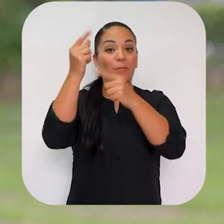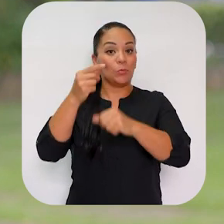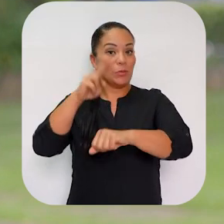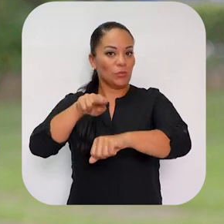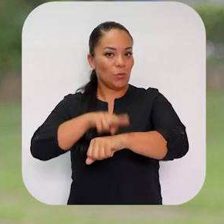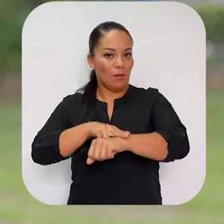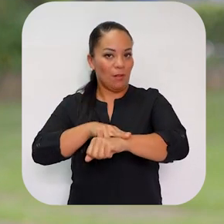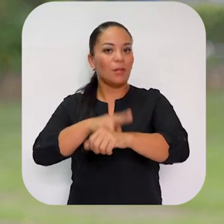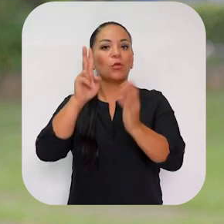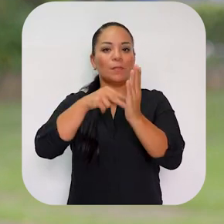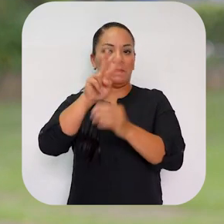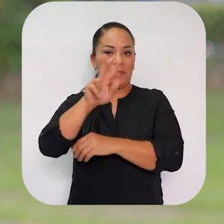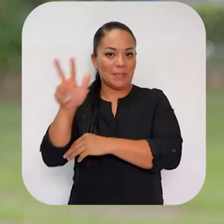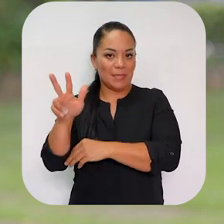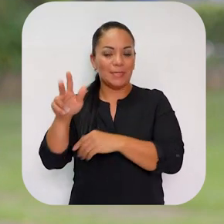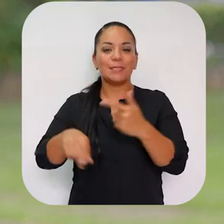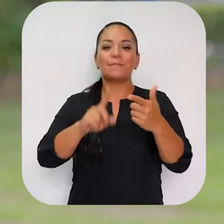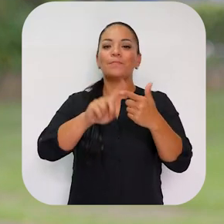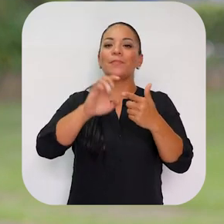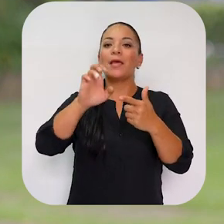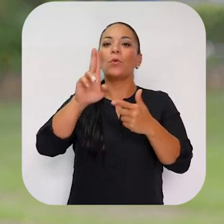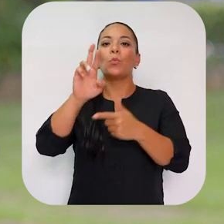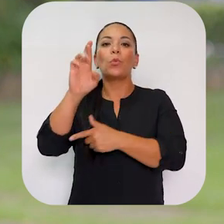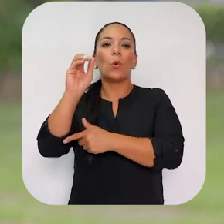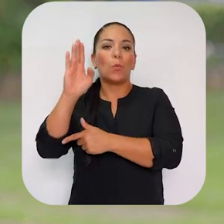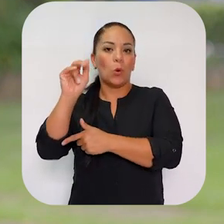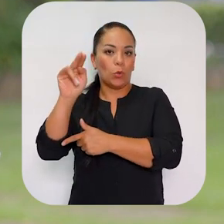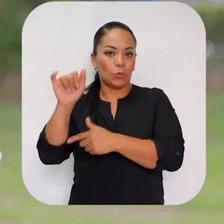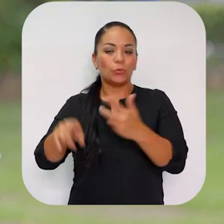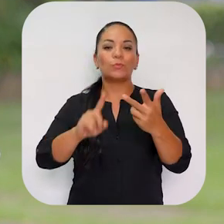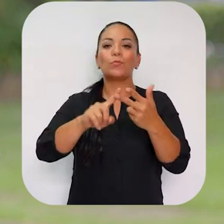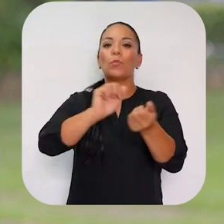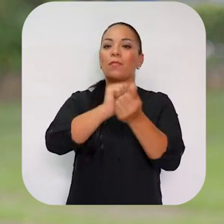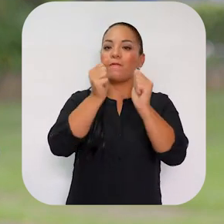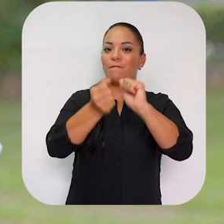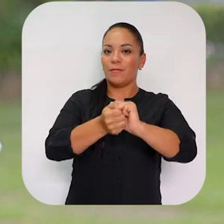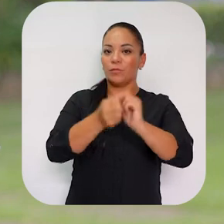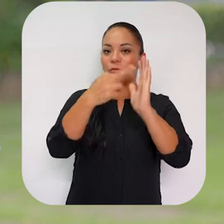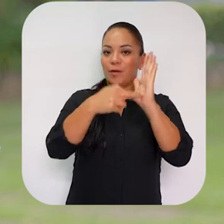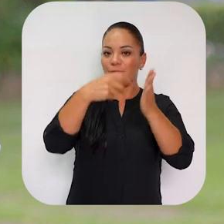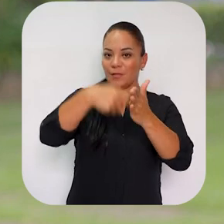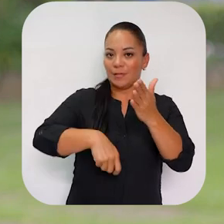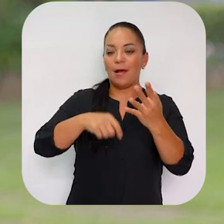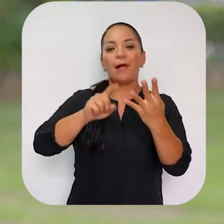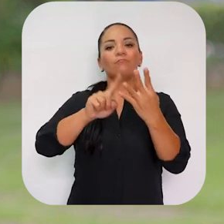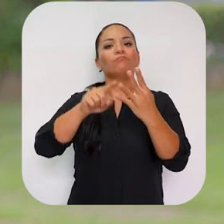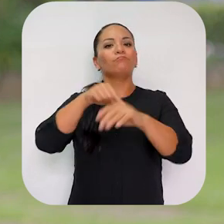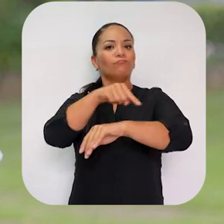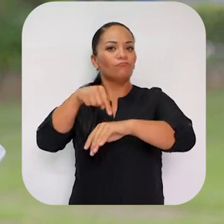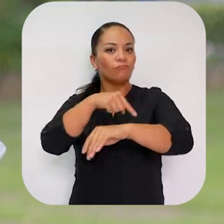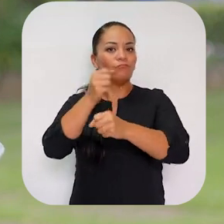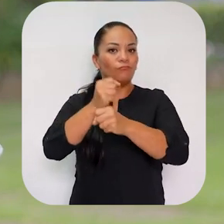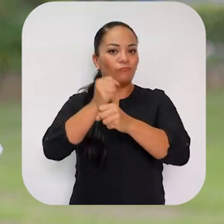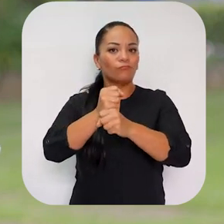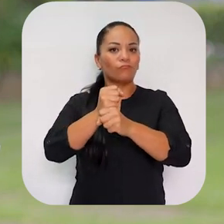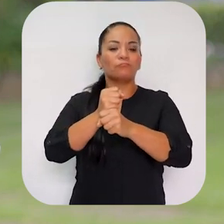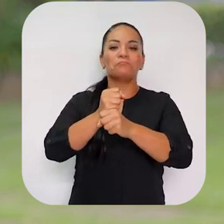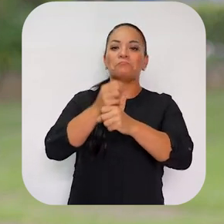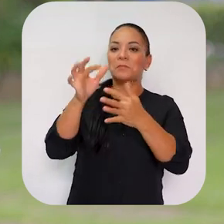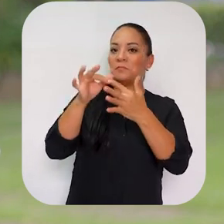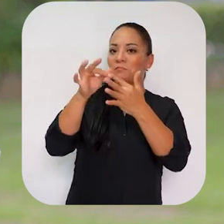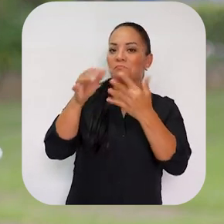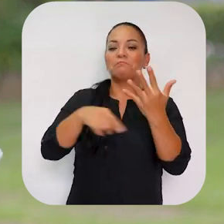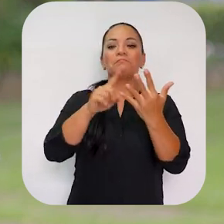presupuesto nacional del 2023, los eurobonos, la modificación a la regla fiscal, las jornadas excepcionales,